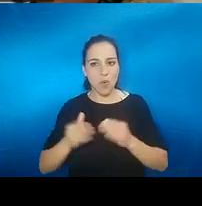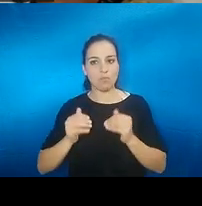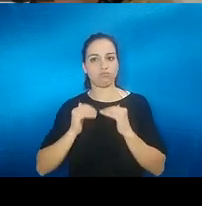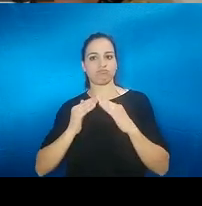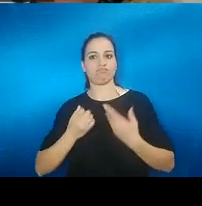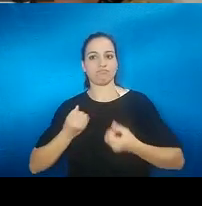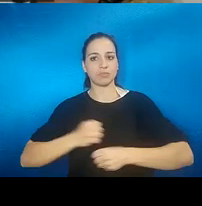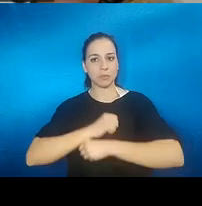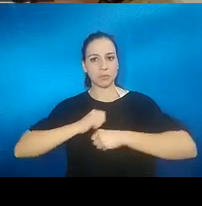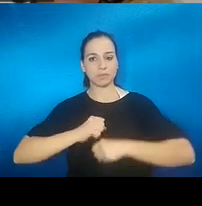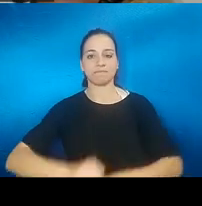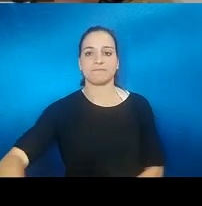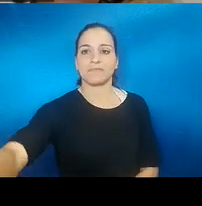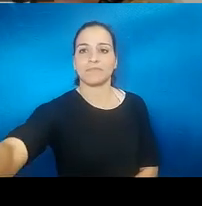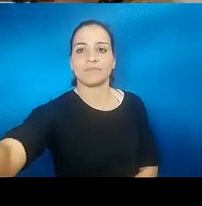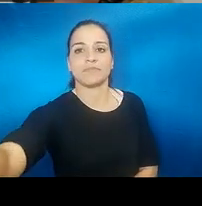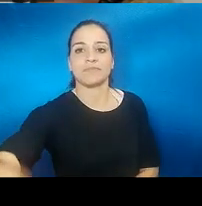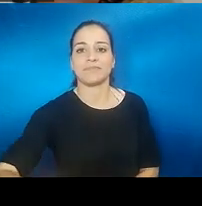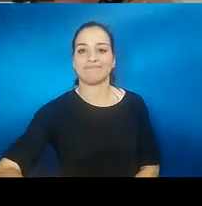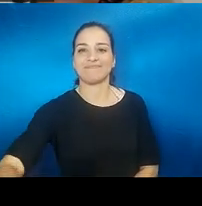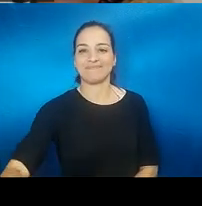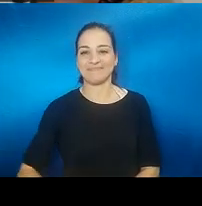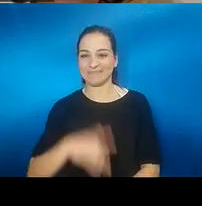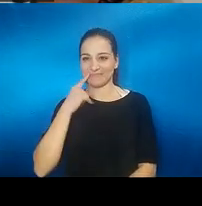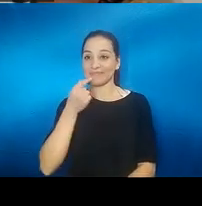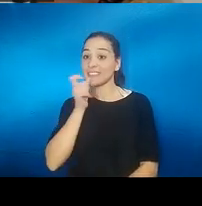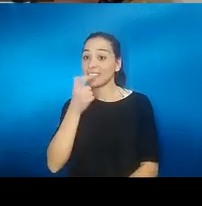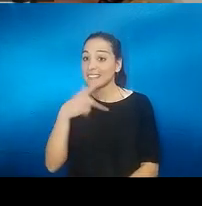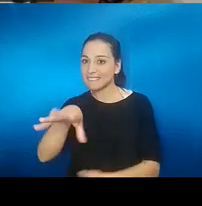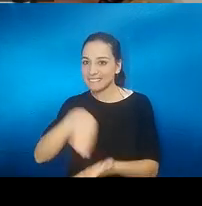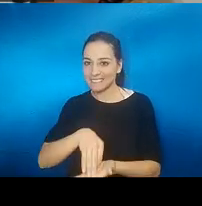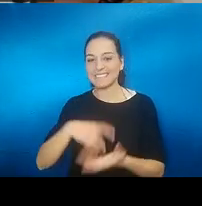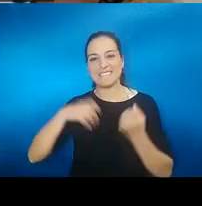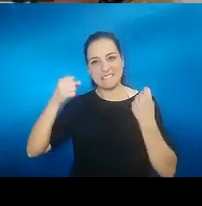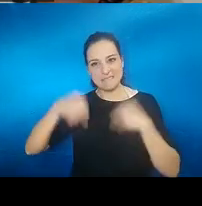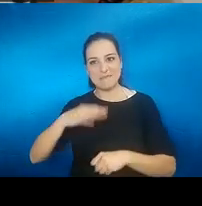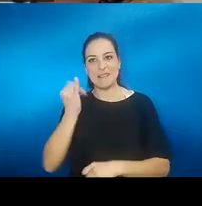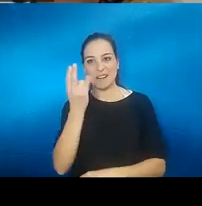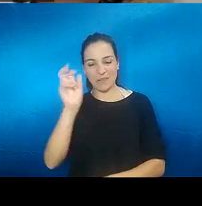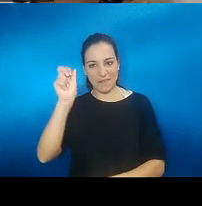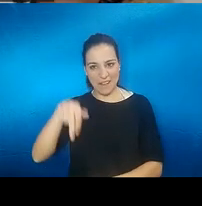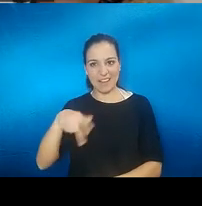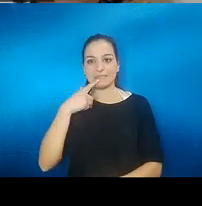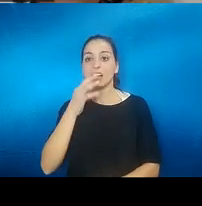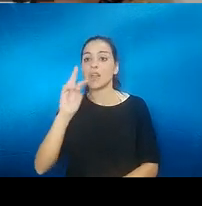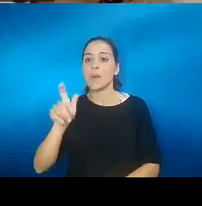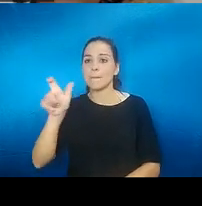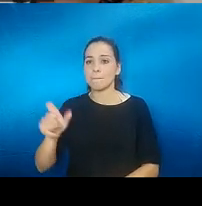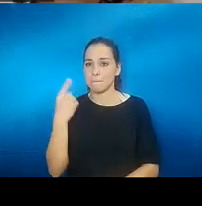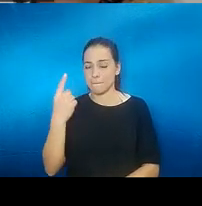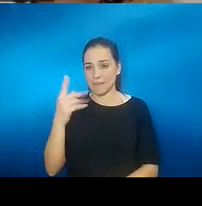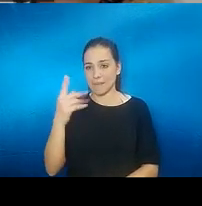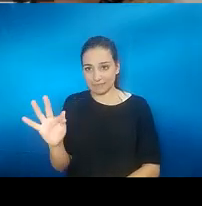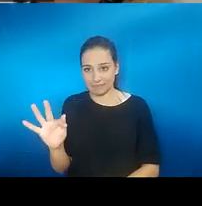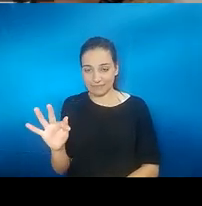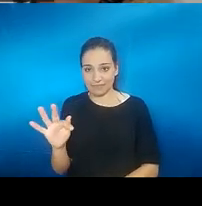perfecto te lo tengo voy a tomarte la palabra vale Juan lo haremos para hay una persona que le hemos dado paso porque